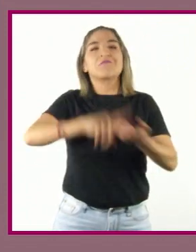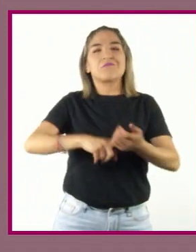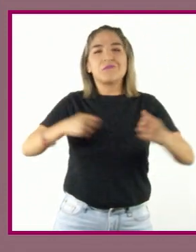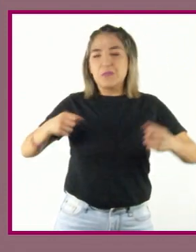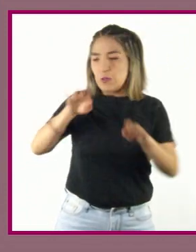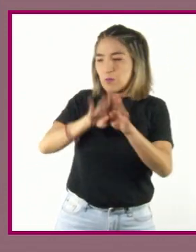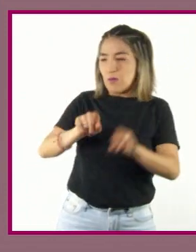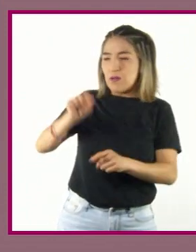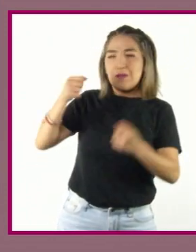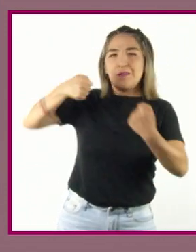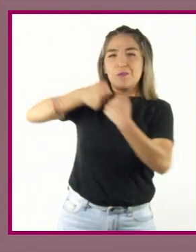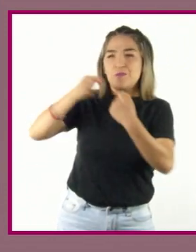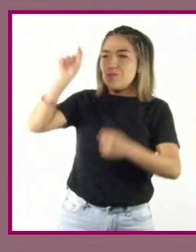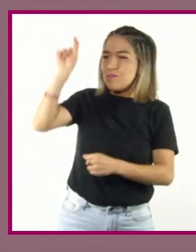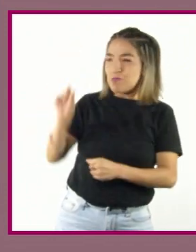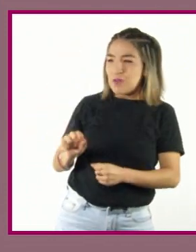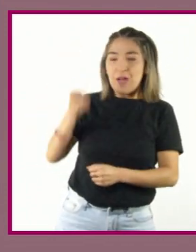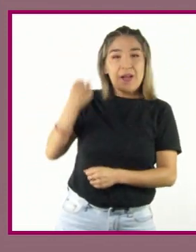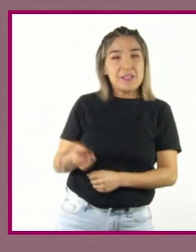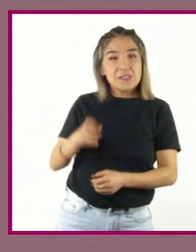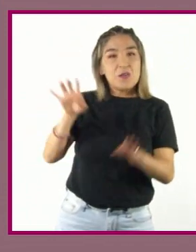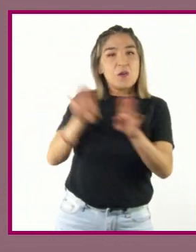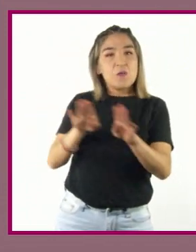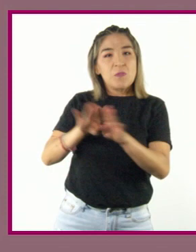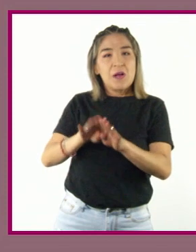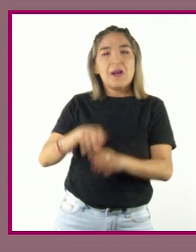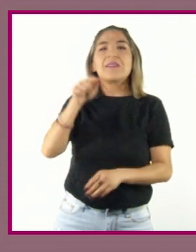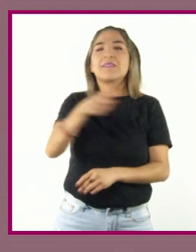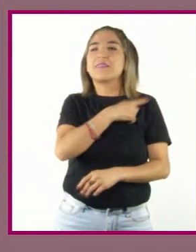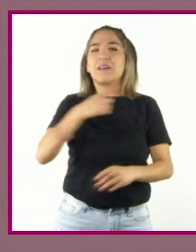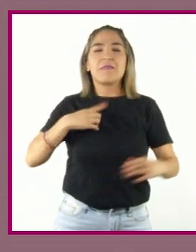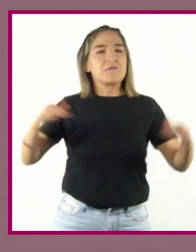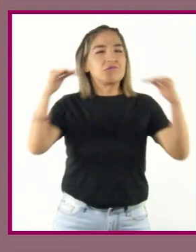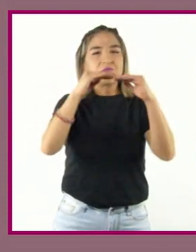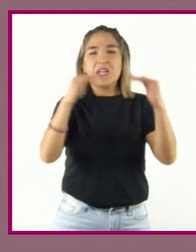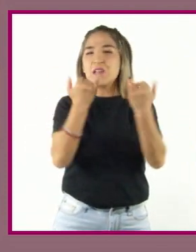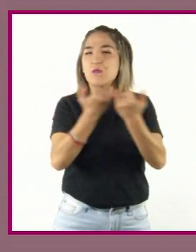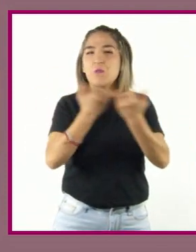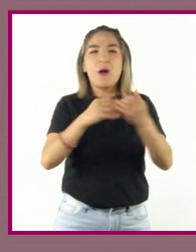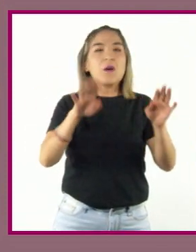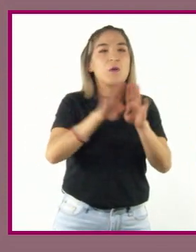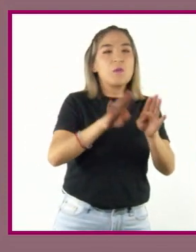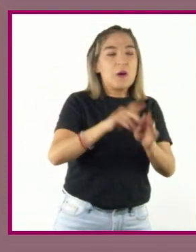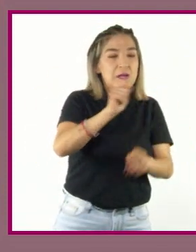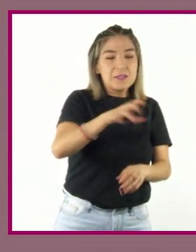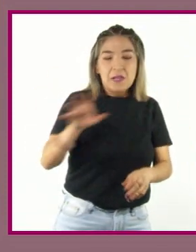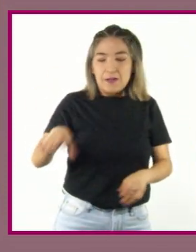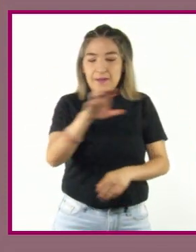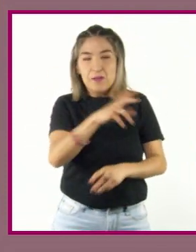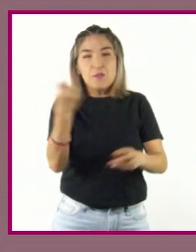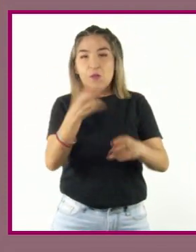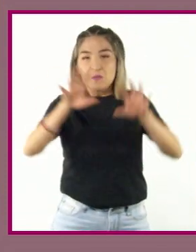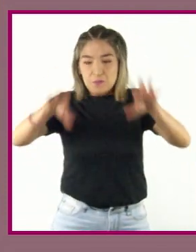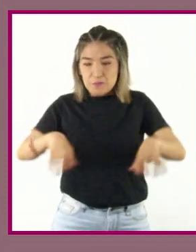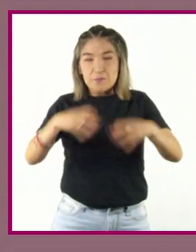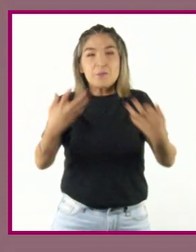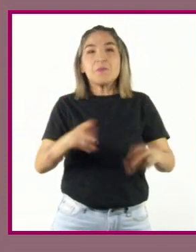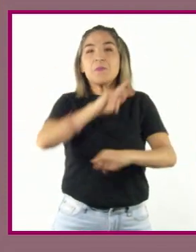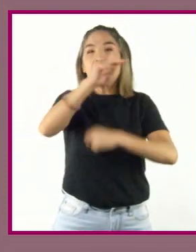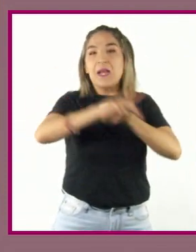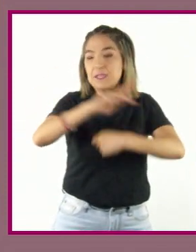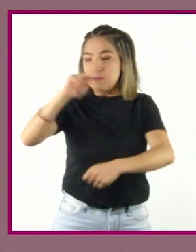Según él, así podría ser usada equitativa y racionalmente por ambos países y la obligación de prevenir su